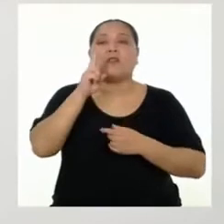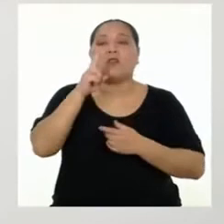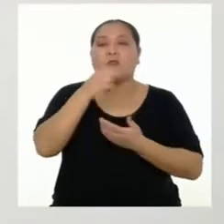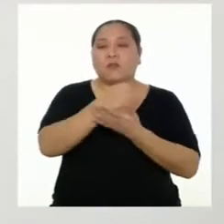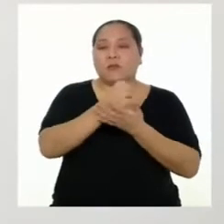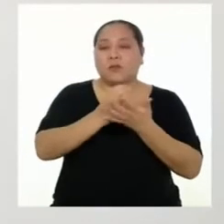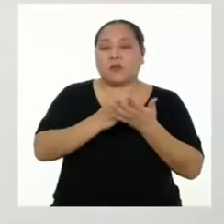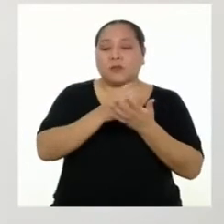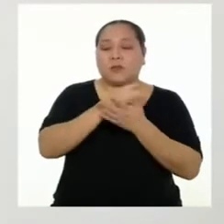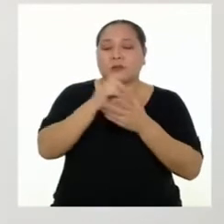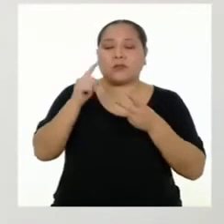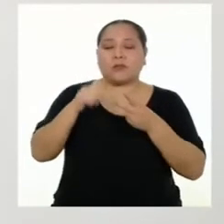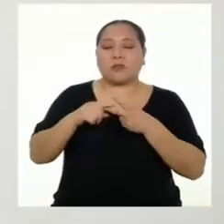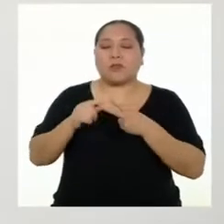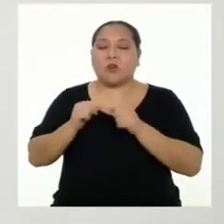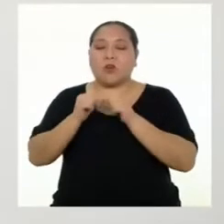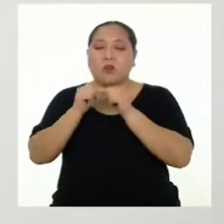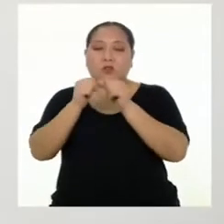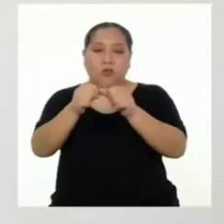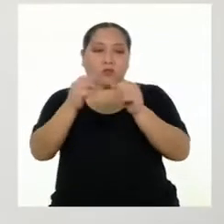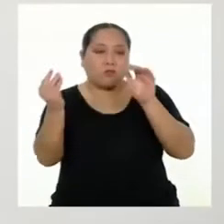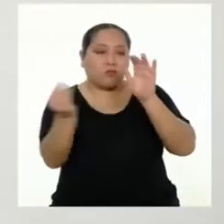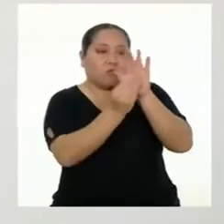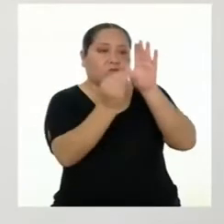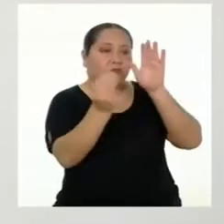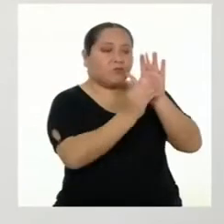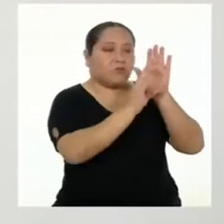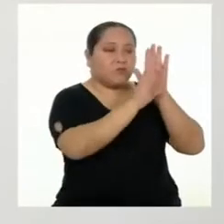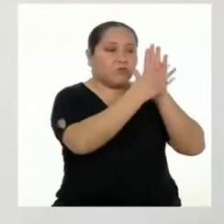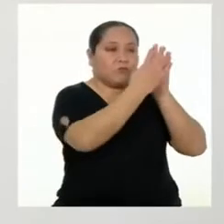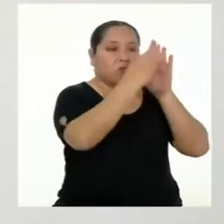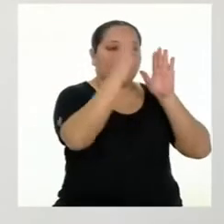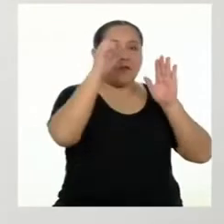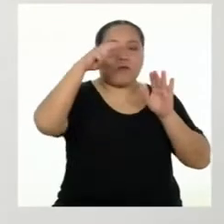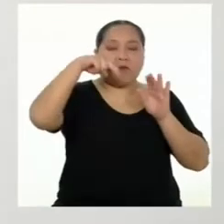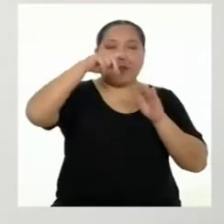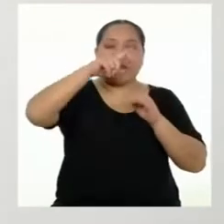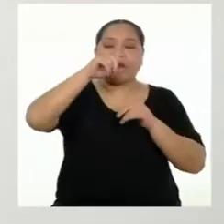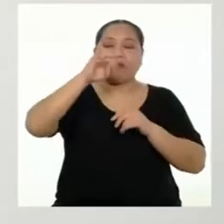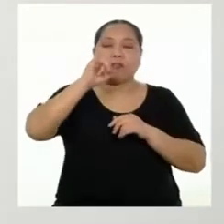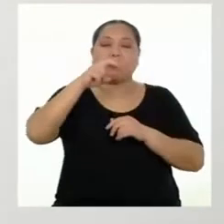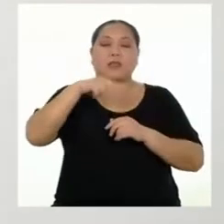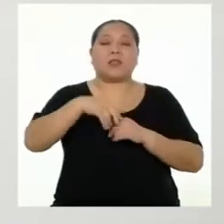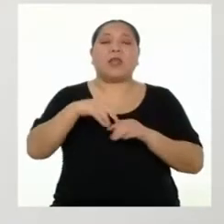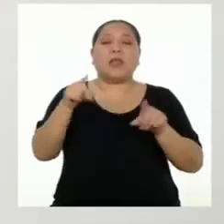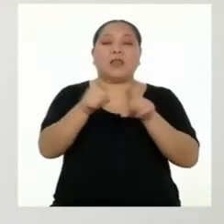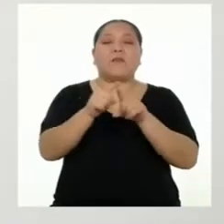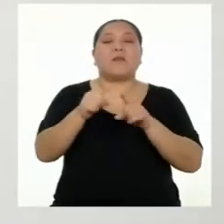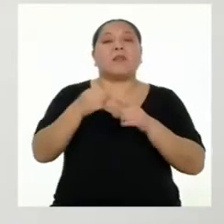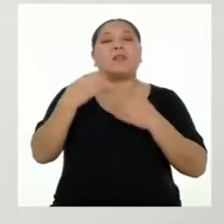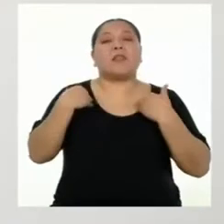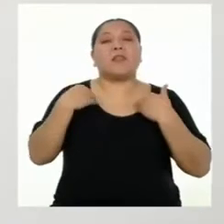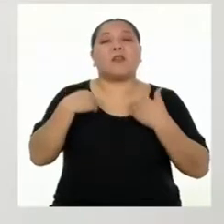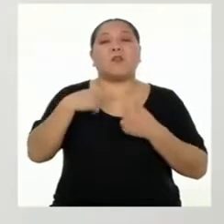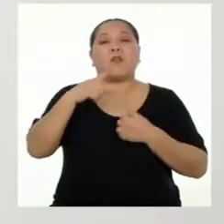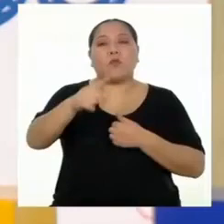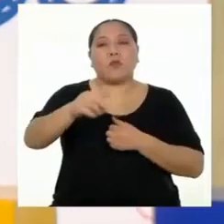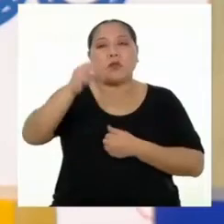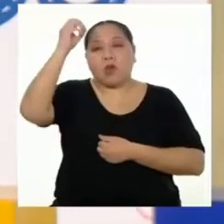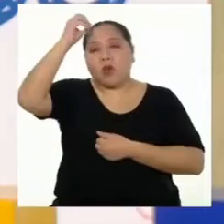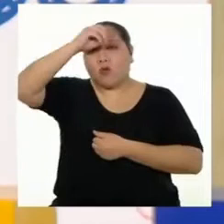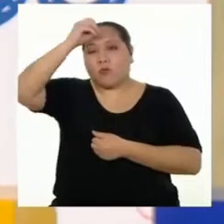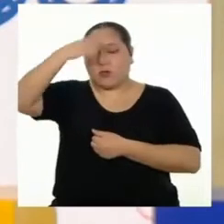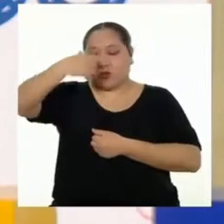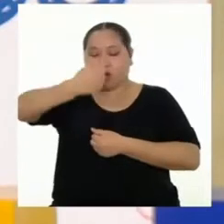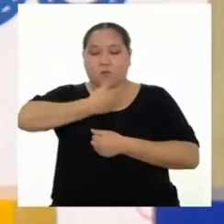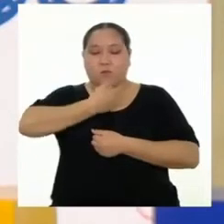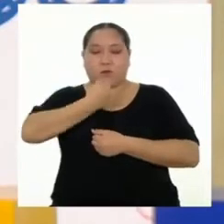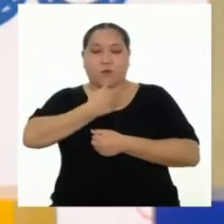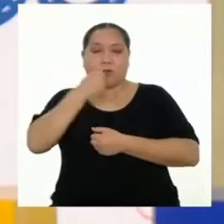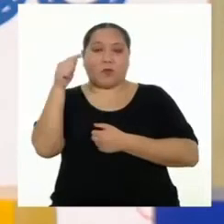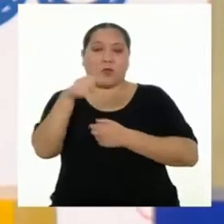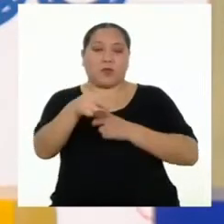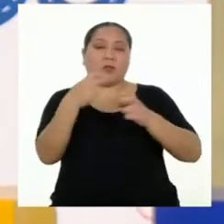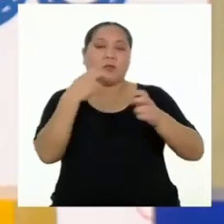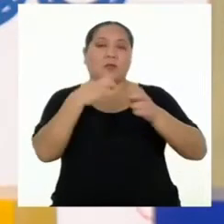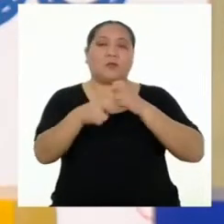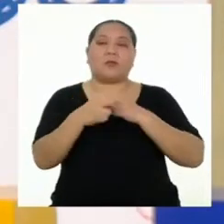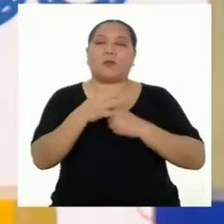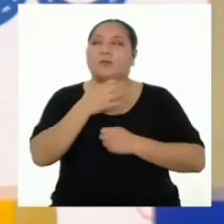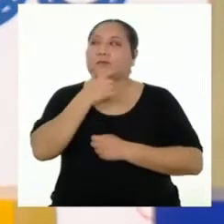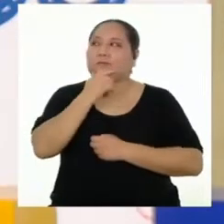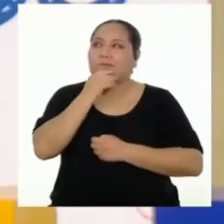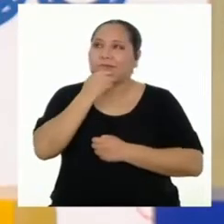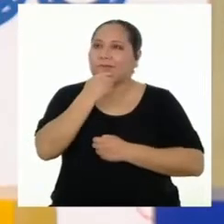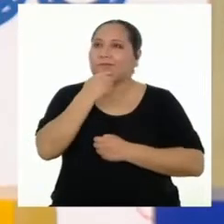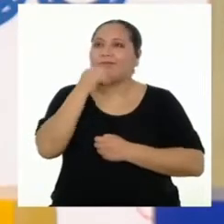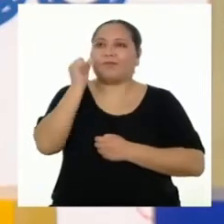Para seguir enriqueciendo tu fancine y para asumir una posición argumentada sobre el conflicto. ¡Claro que sí! Dicho